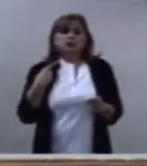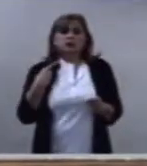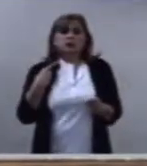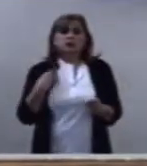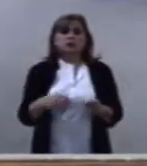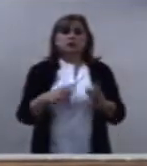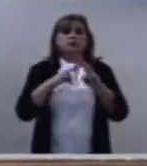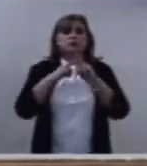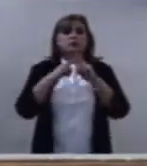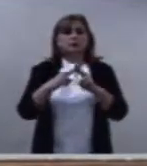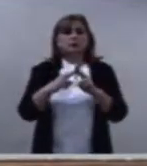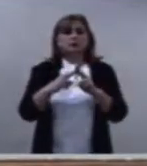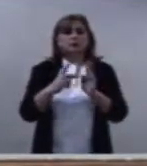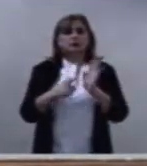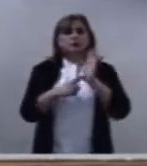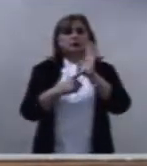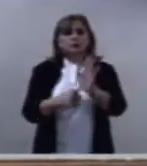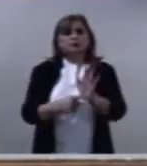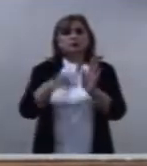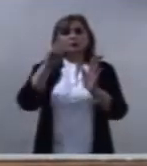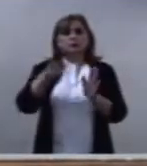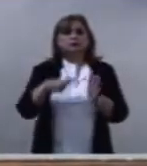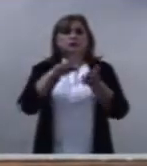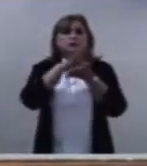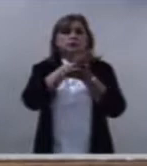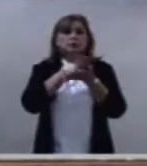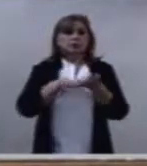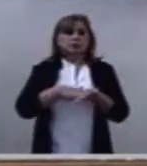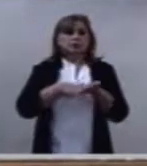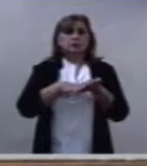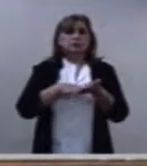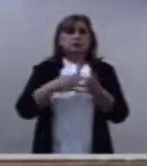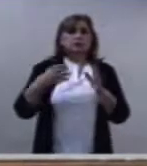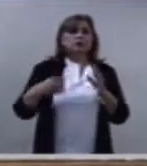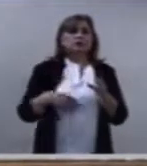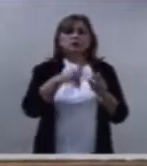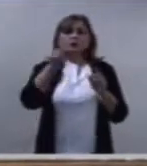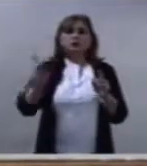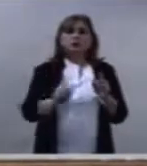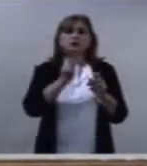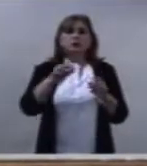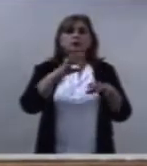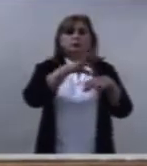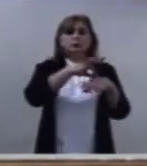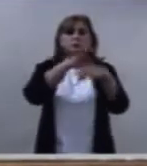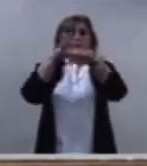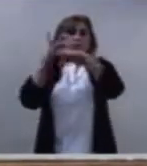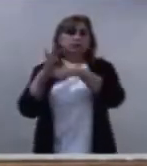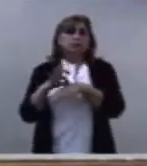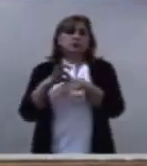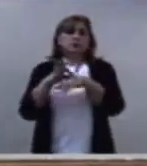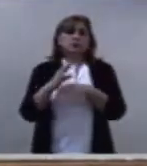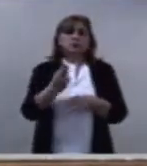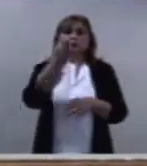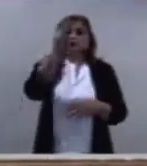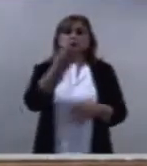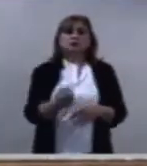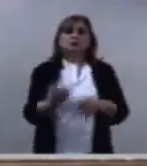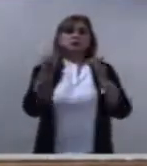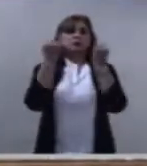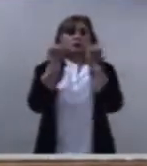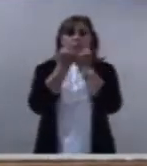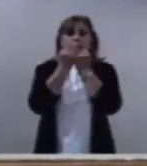a la unidad de la comunidad con un buen testimonio y aceptando también